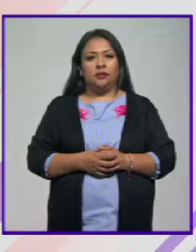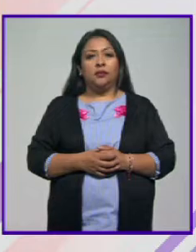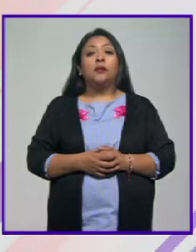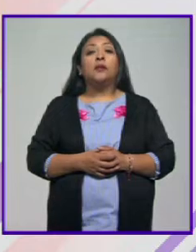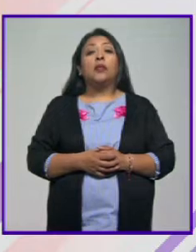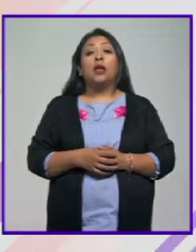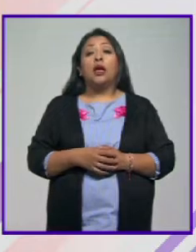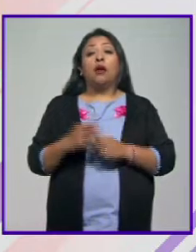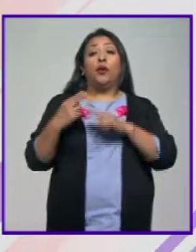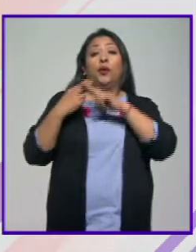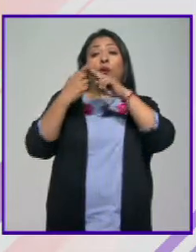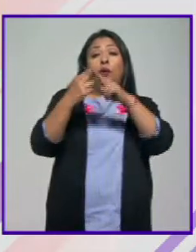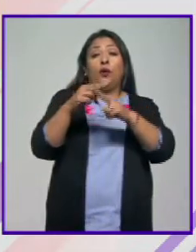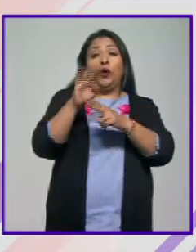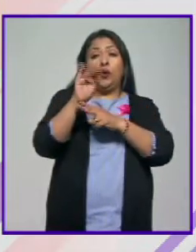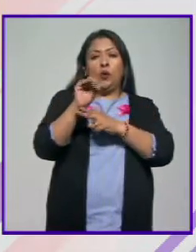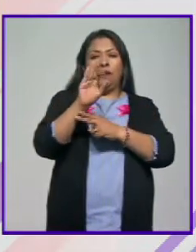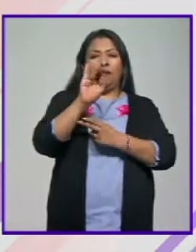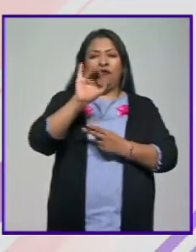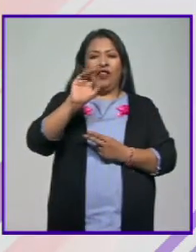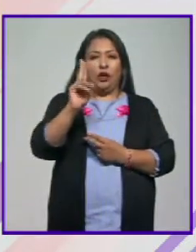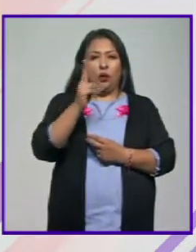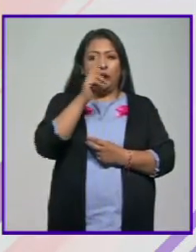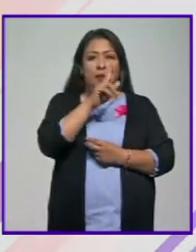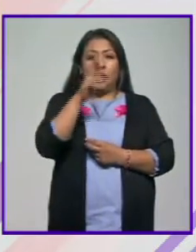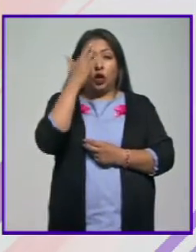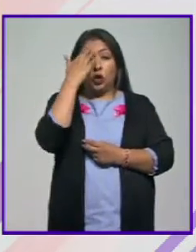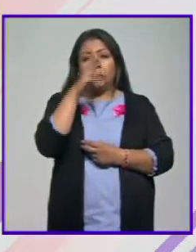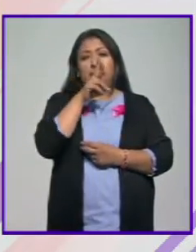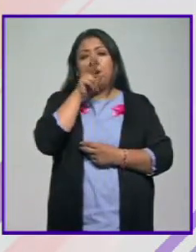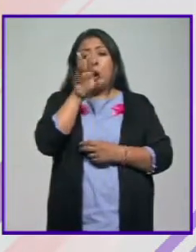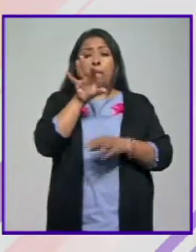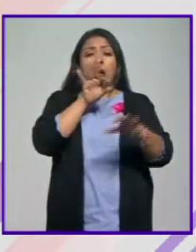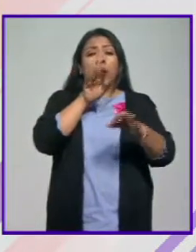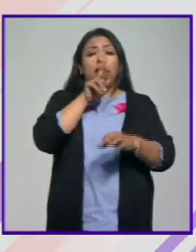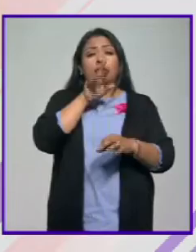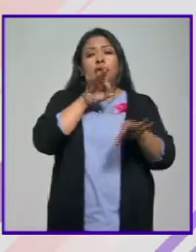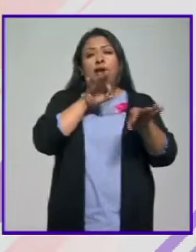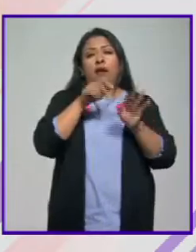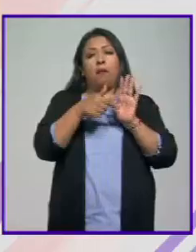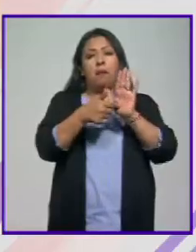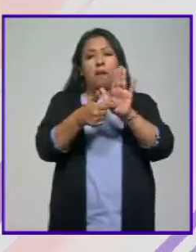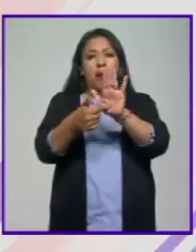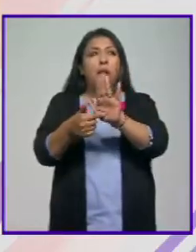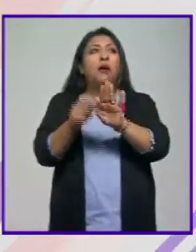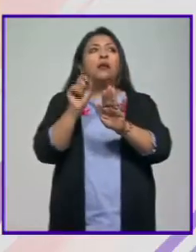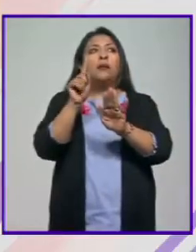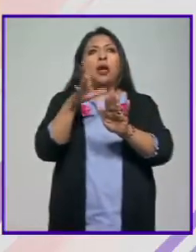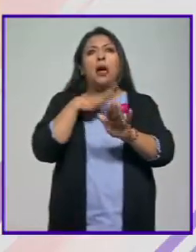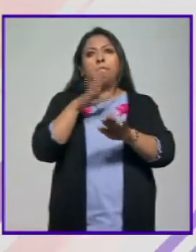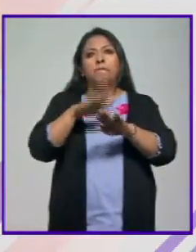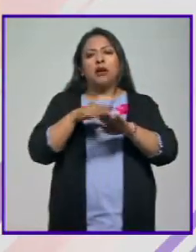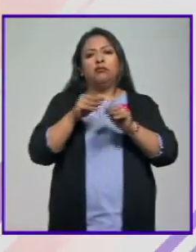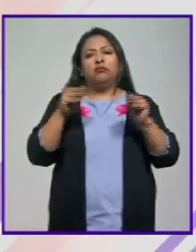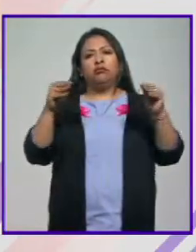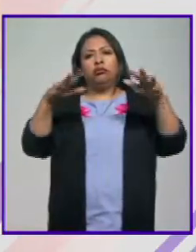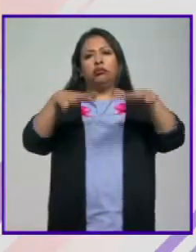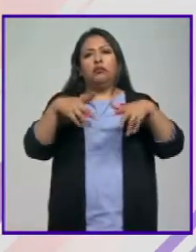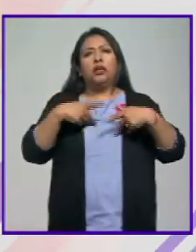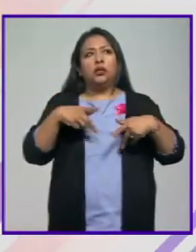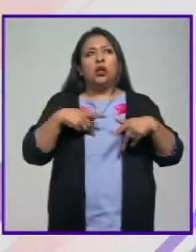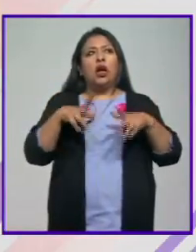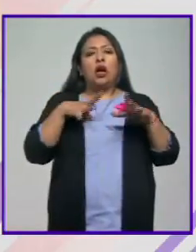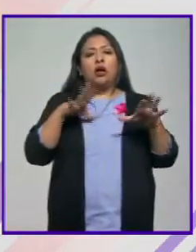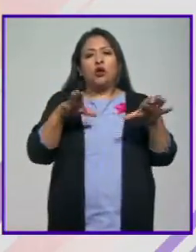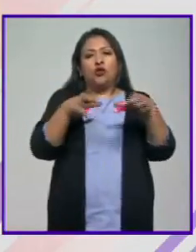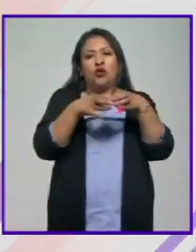En su novena edición, el FICUNAM reconoció los mejores trabajos que se presentaron. Además de llegar a un mayor público, se presentó